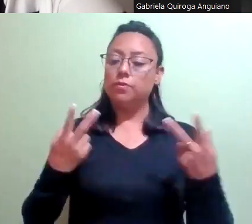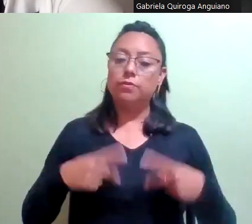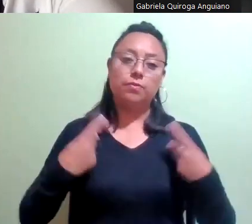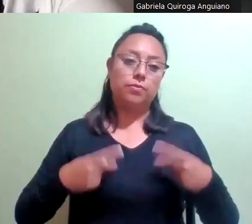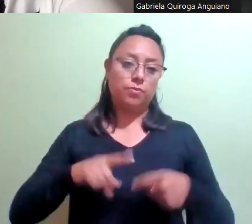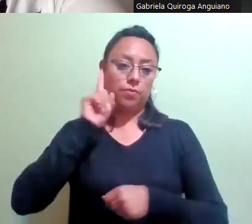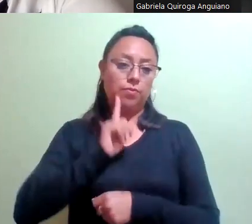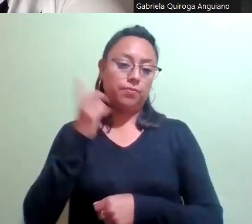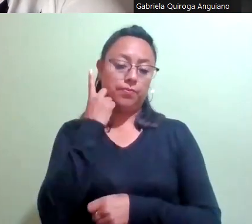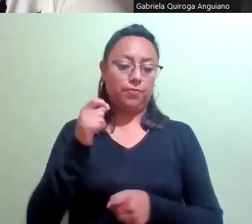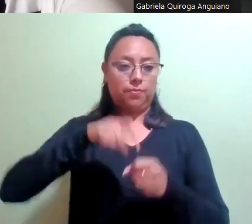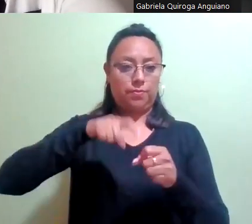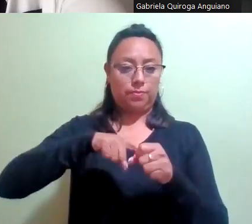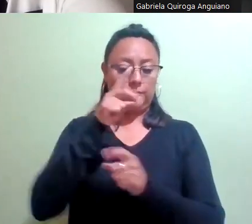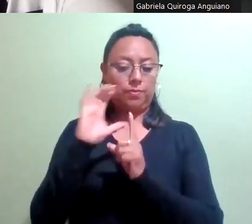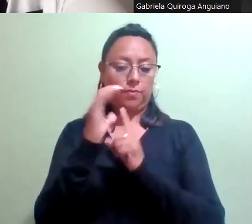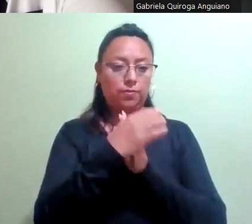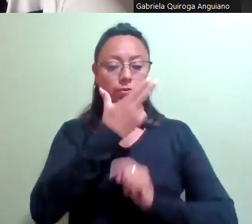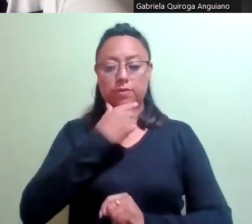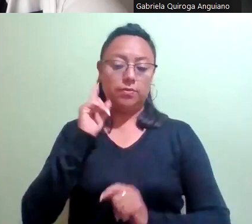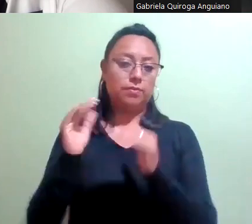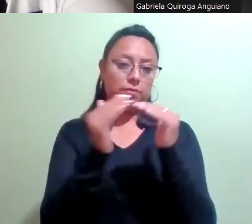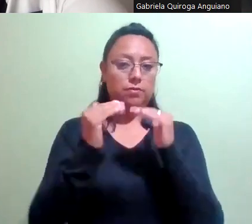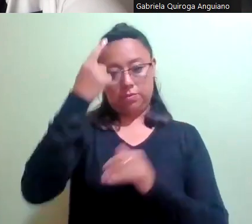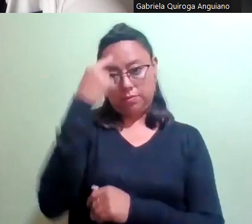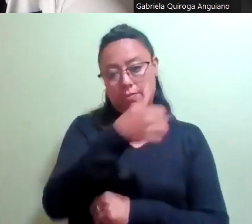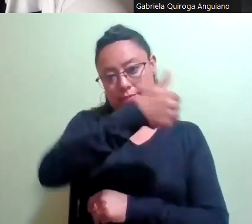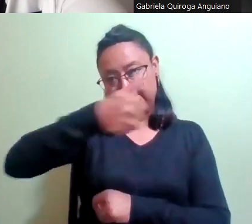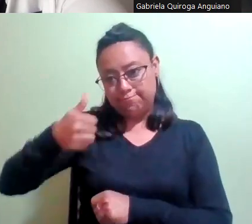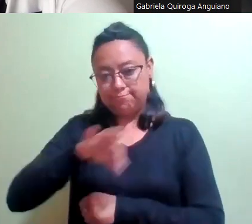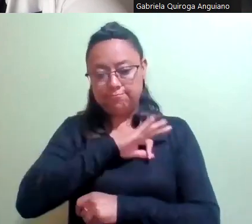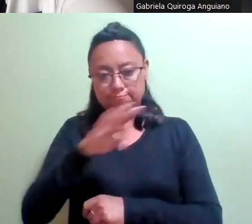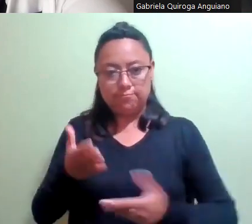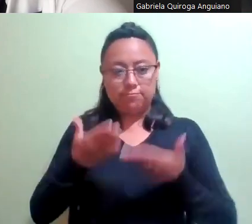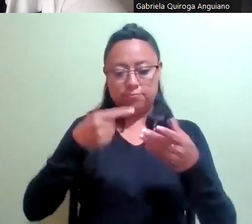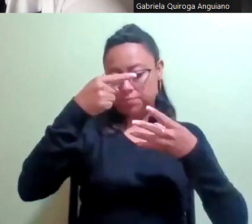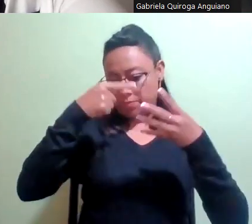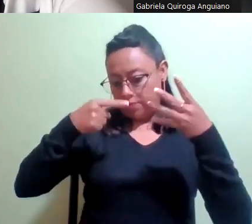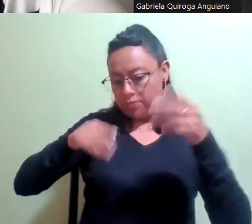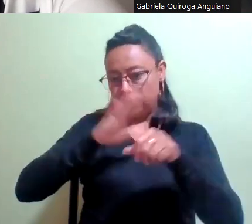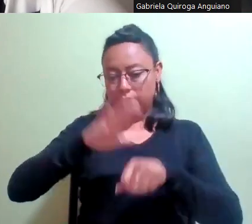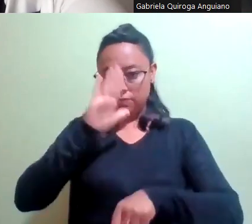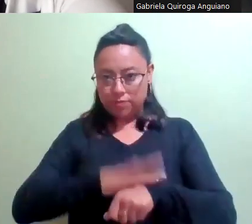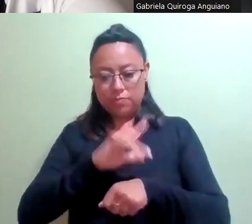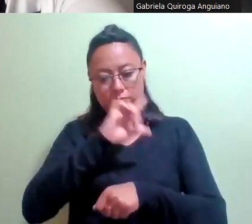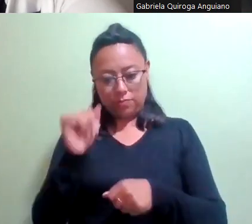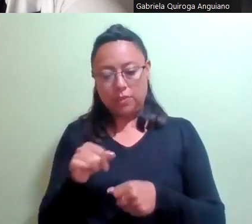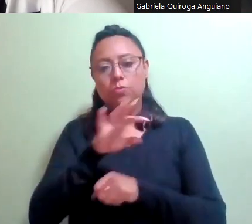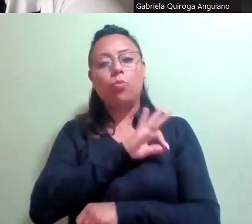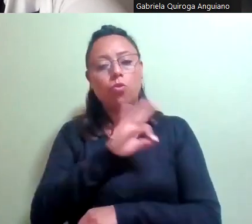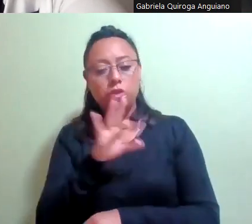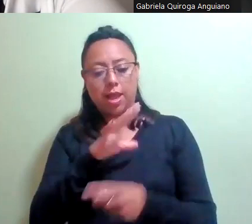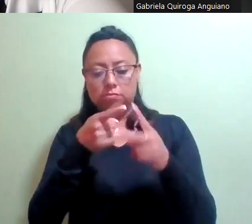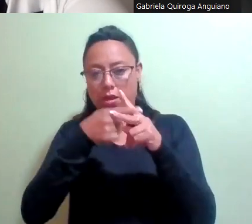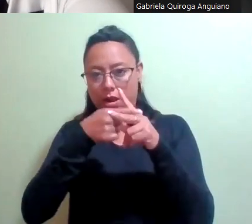de Igualdad de Género a Efecto de que cada una emitiera una evaluación, la cual fue sumada y promediada a efecto de seleccionar a las candidatas con